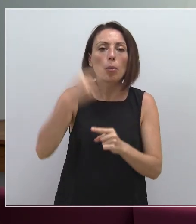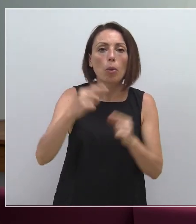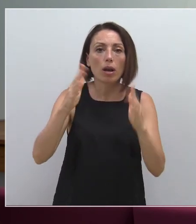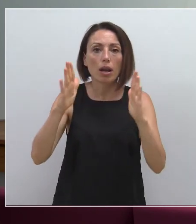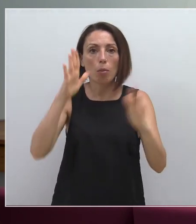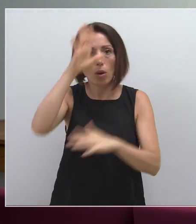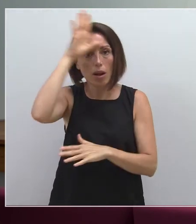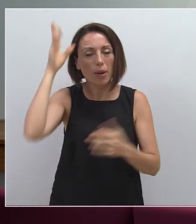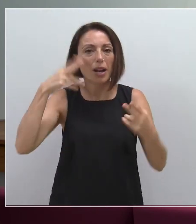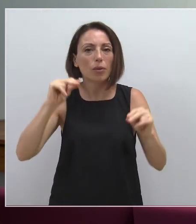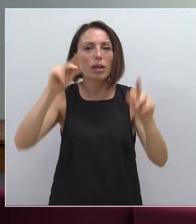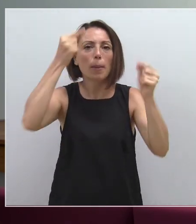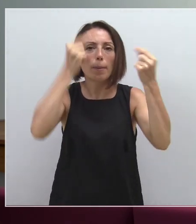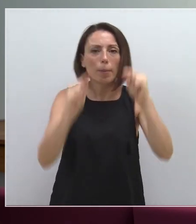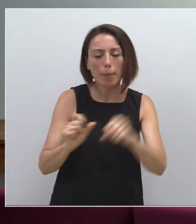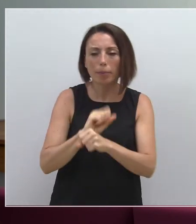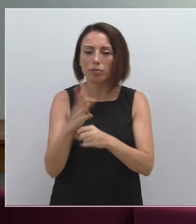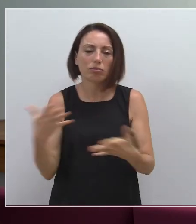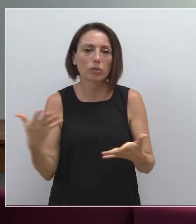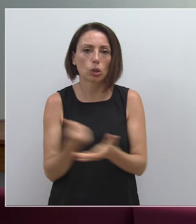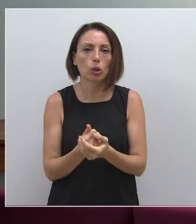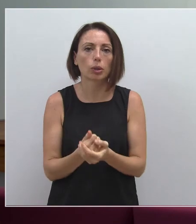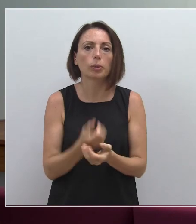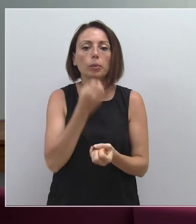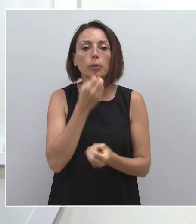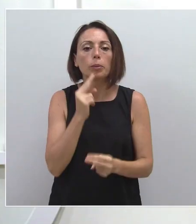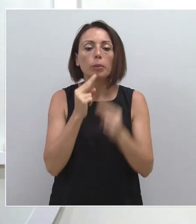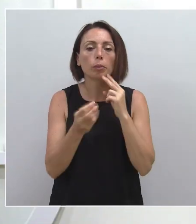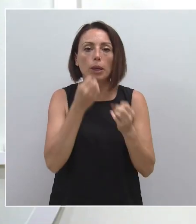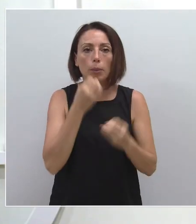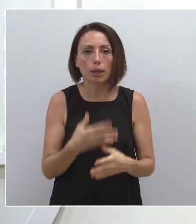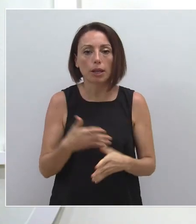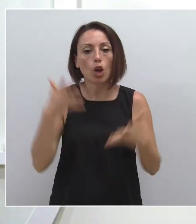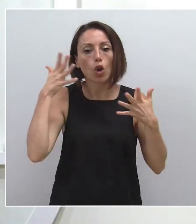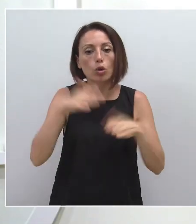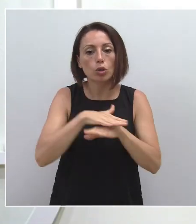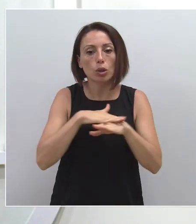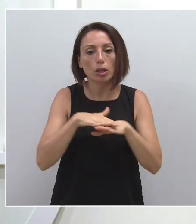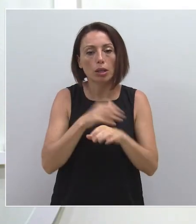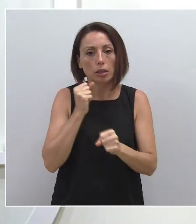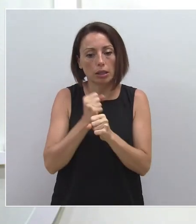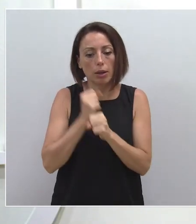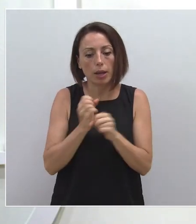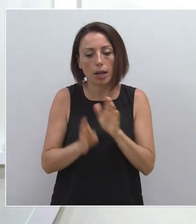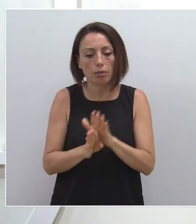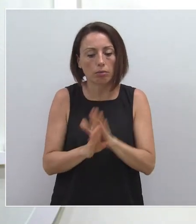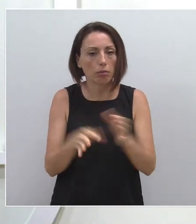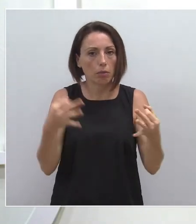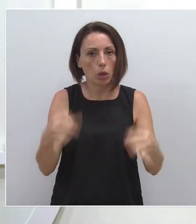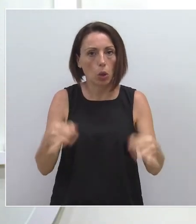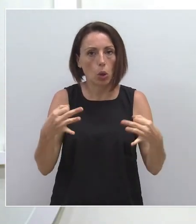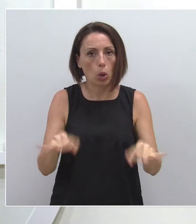presupuestos, gestión de la pandemia, en fin. Bueno, nosotros vamos, el Consejo de Gobierno va a seguir trabajando con normalidad.